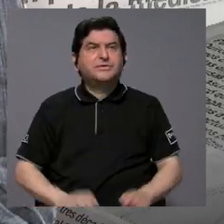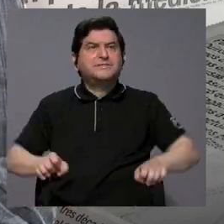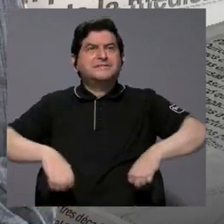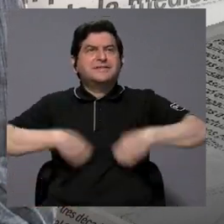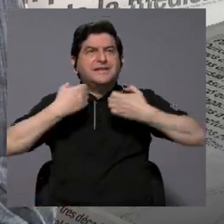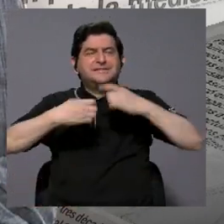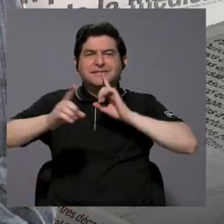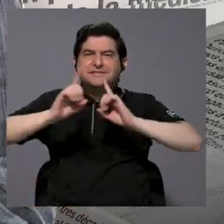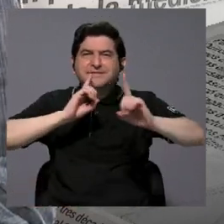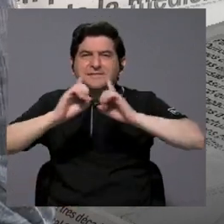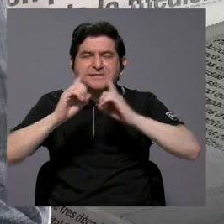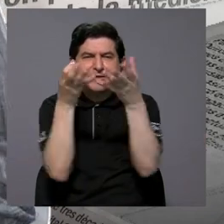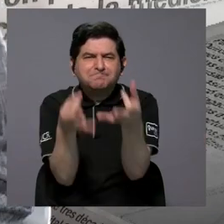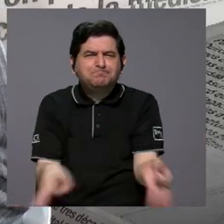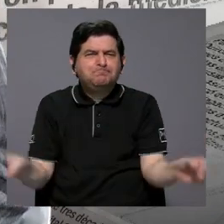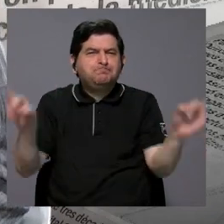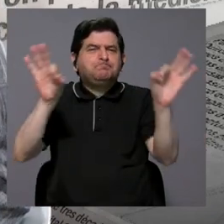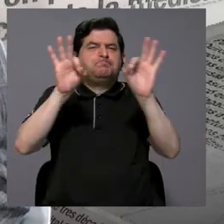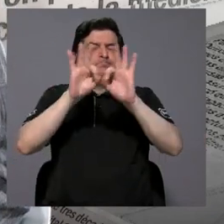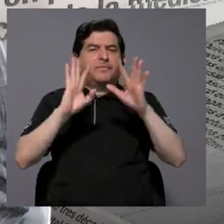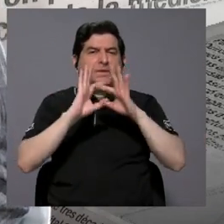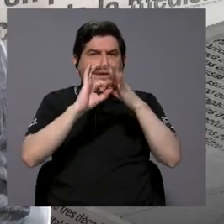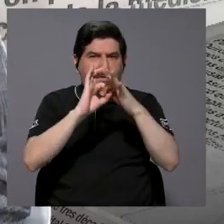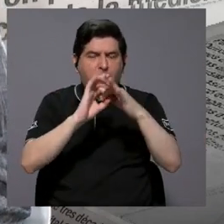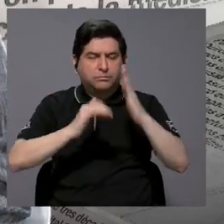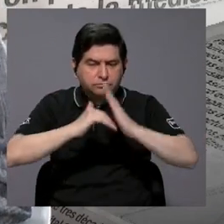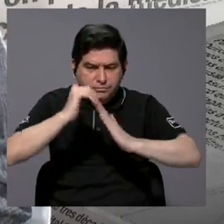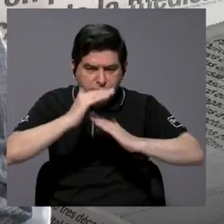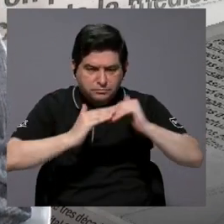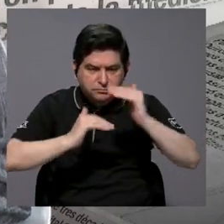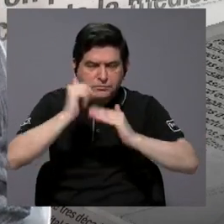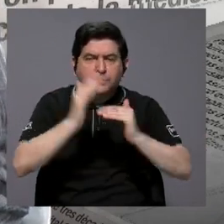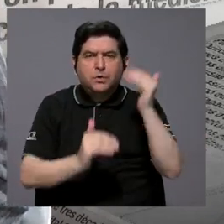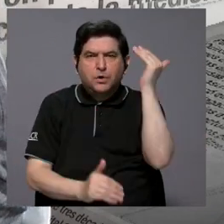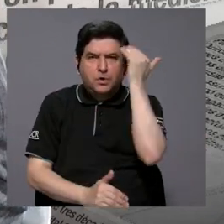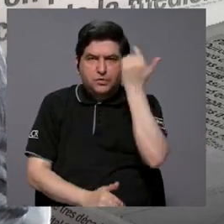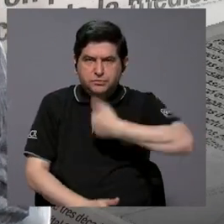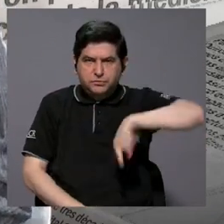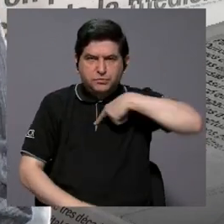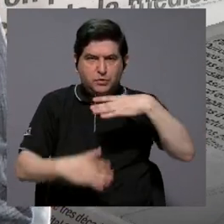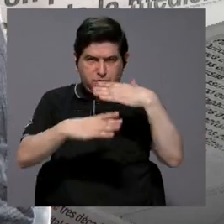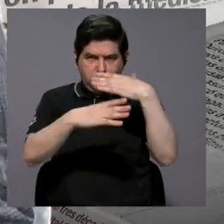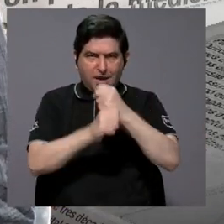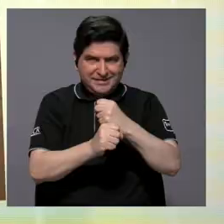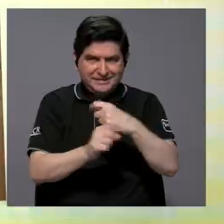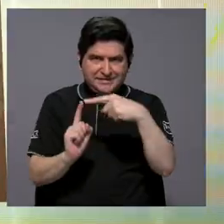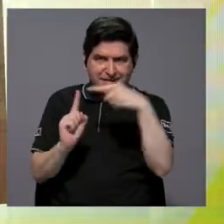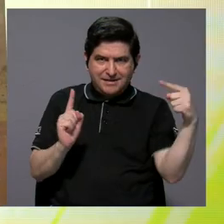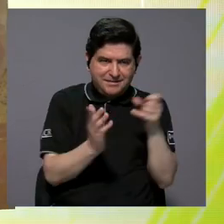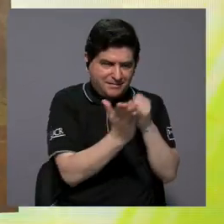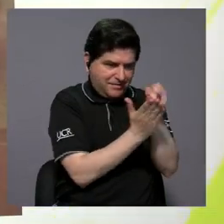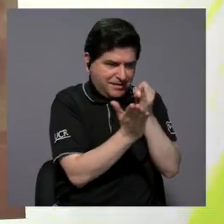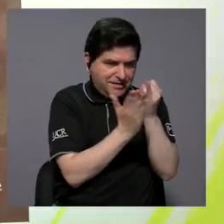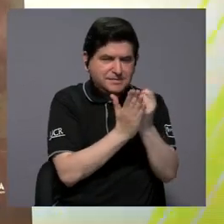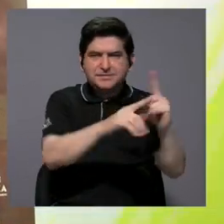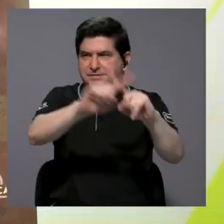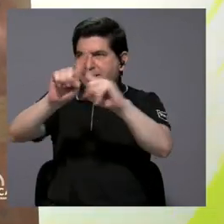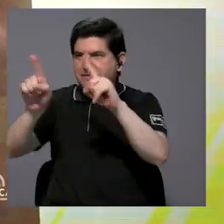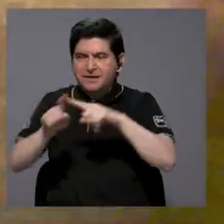divulgación significativa sobre la construcción del conocimiento que hacemos desde la investigación